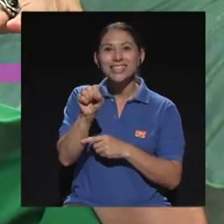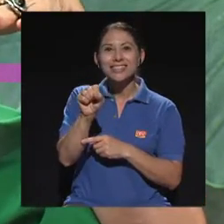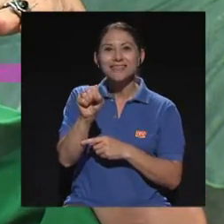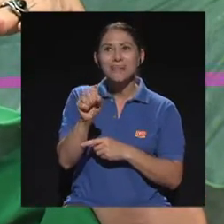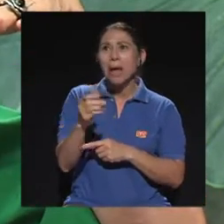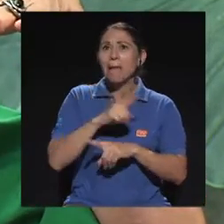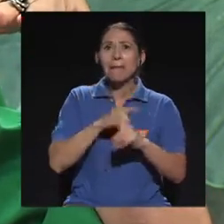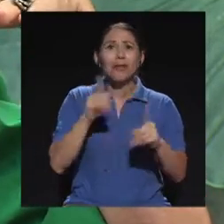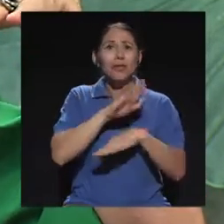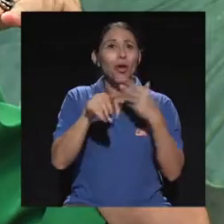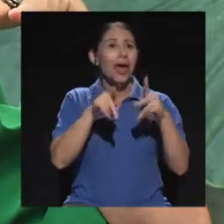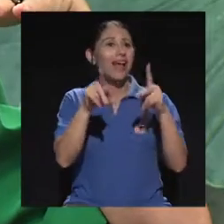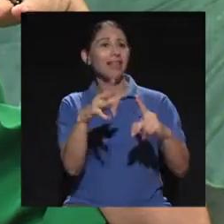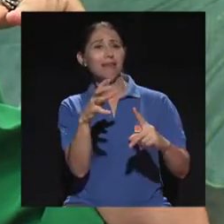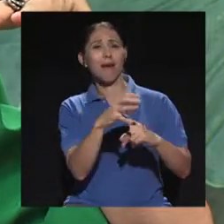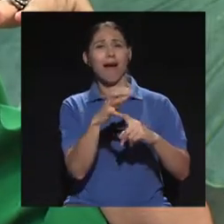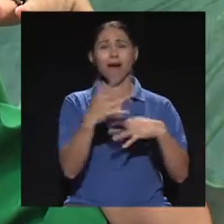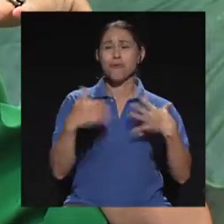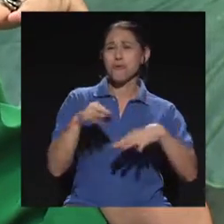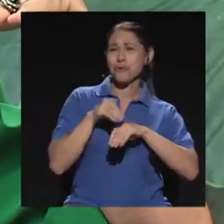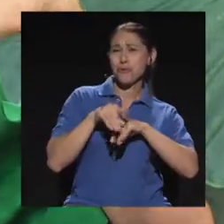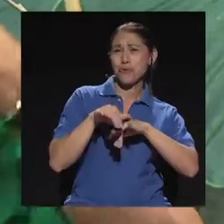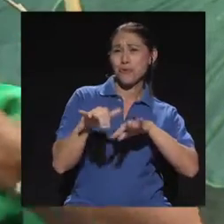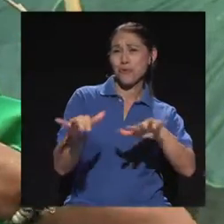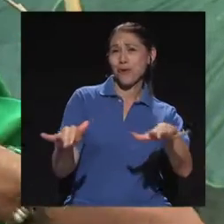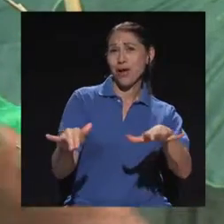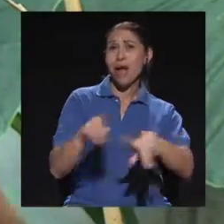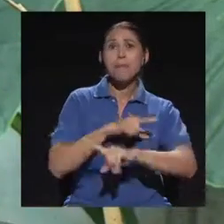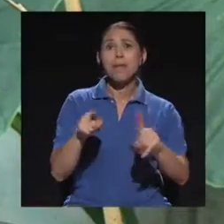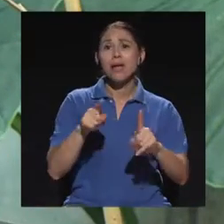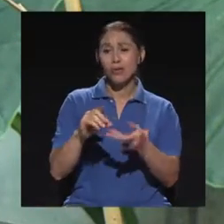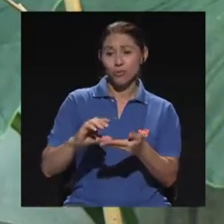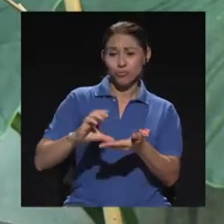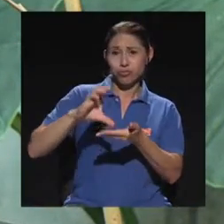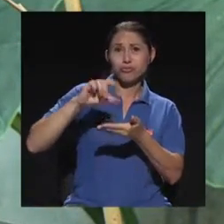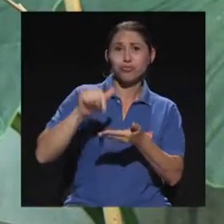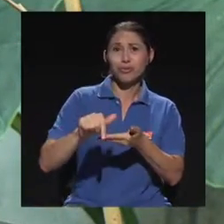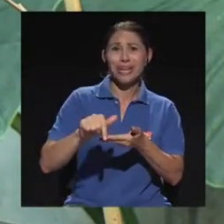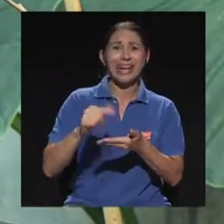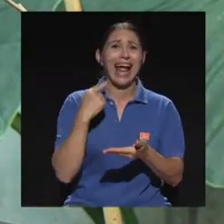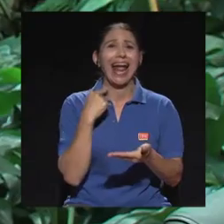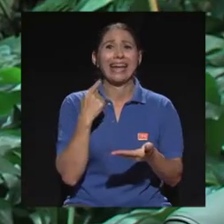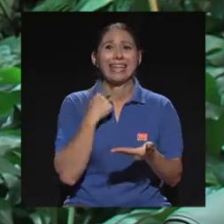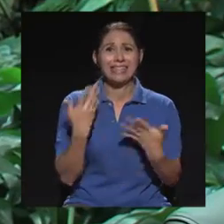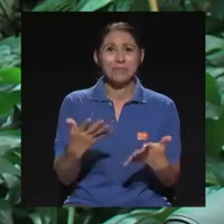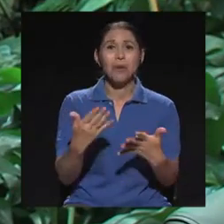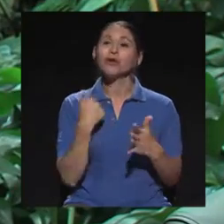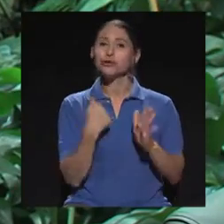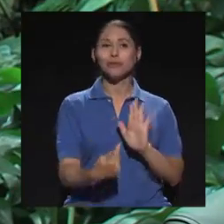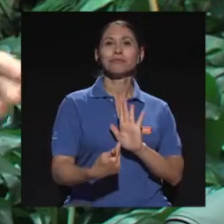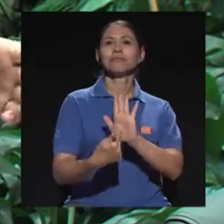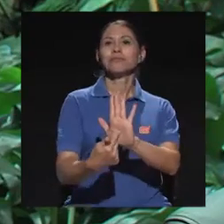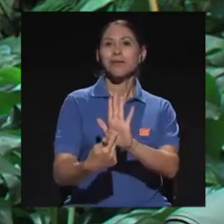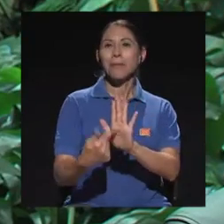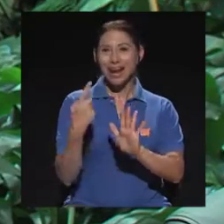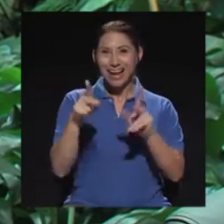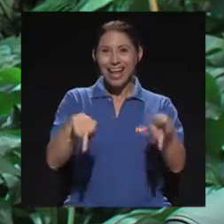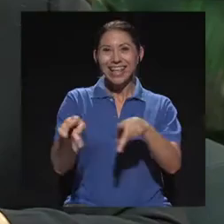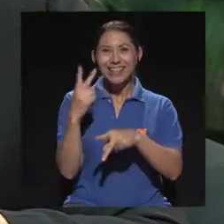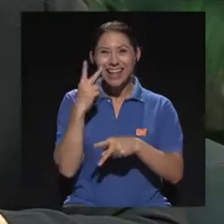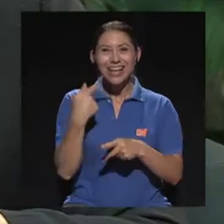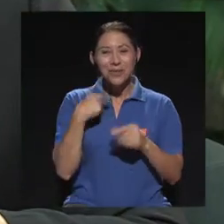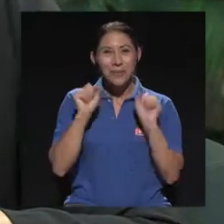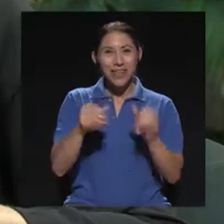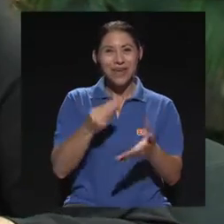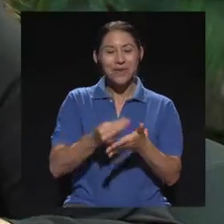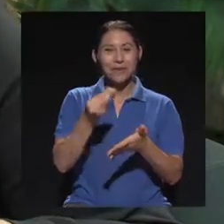la sala de mi casa, para que la gente viera que yo podía adquirir nonis. Ahora es la chía. Ahora, bueno, ahora es la chía. Hay que hacer una